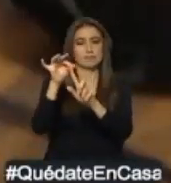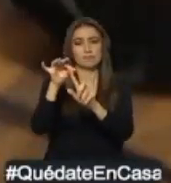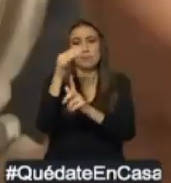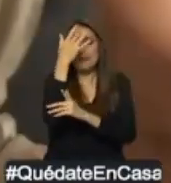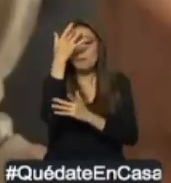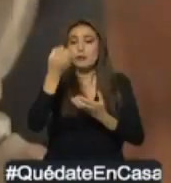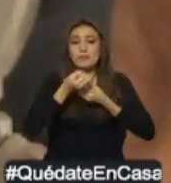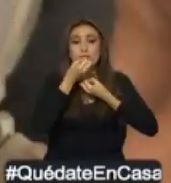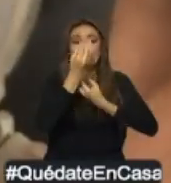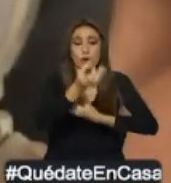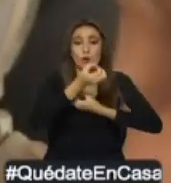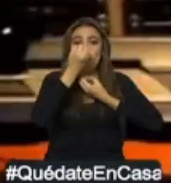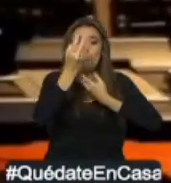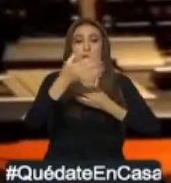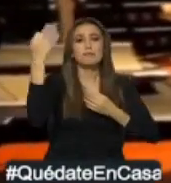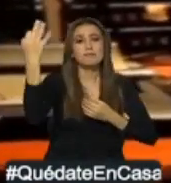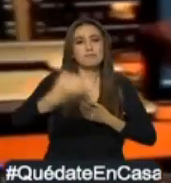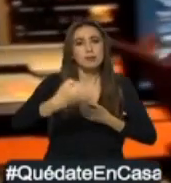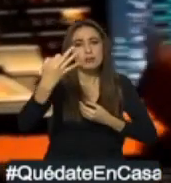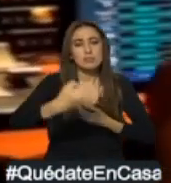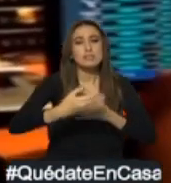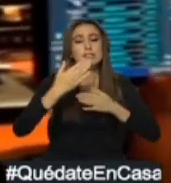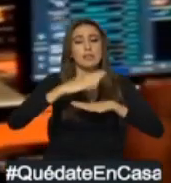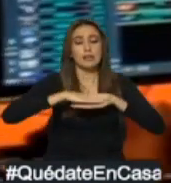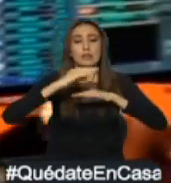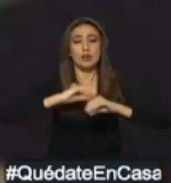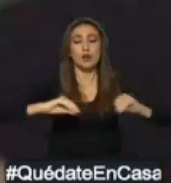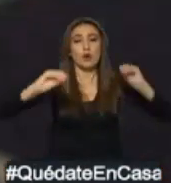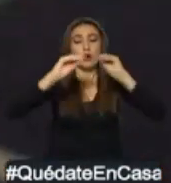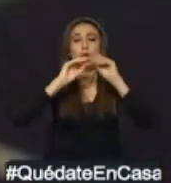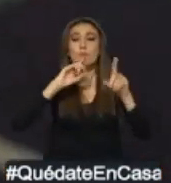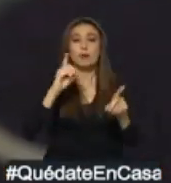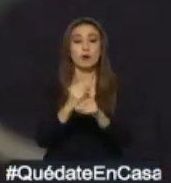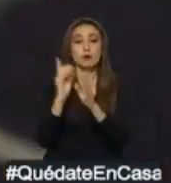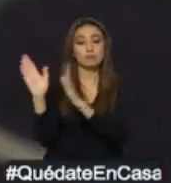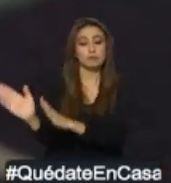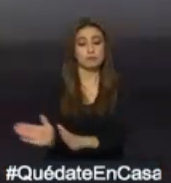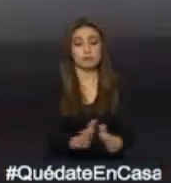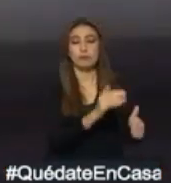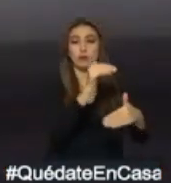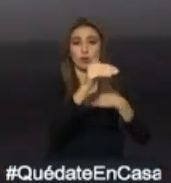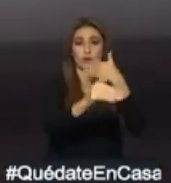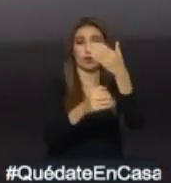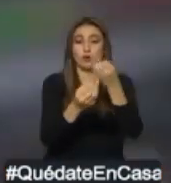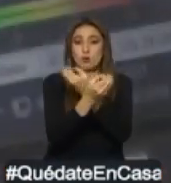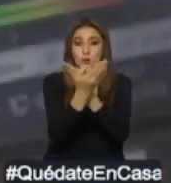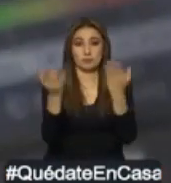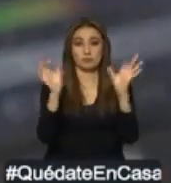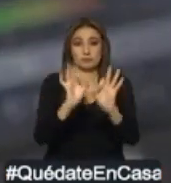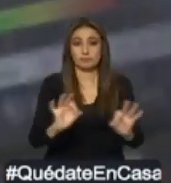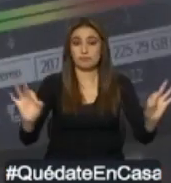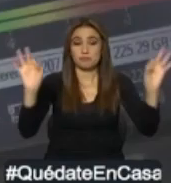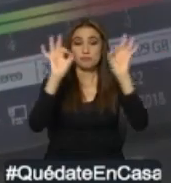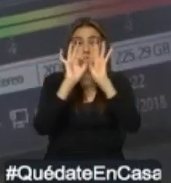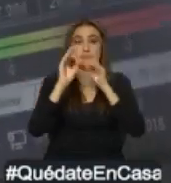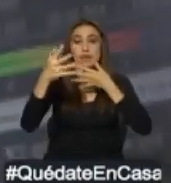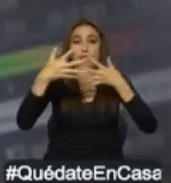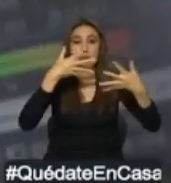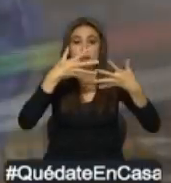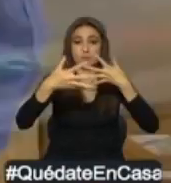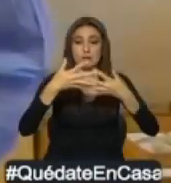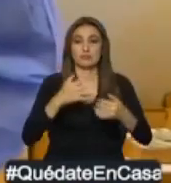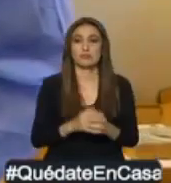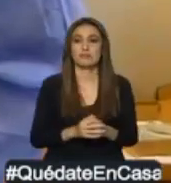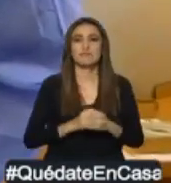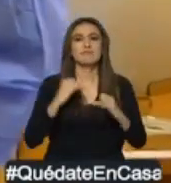informando de manera veraz y desde el lugar de los hechos lo que está sucediendo de la forma más transparente. El